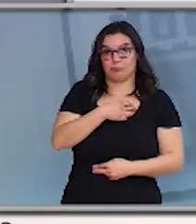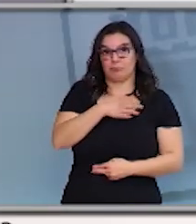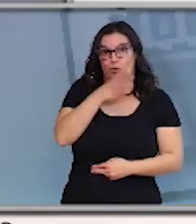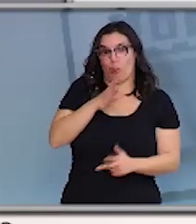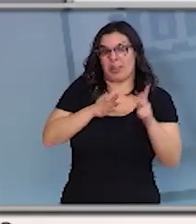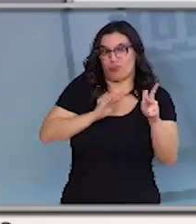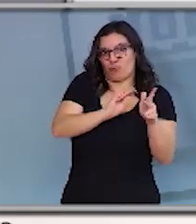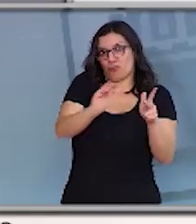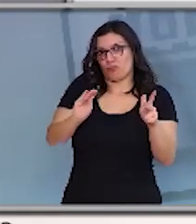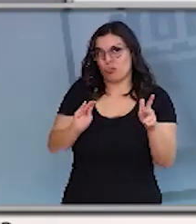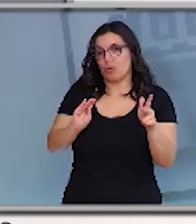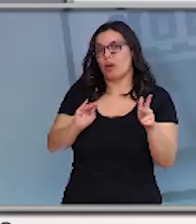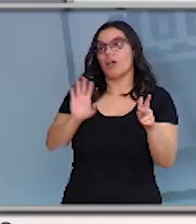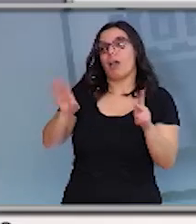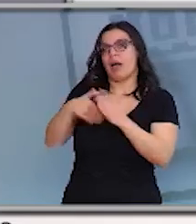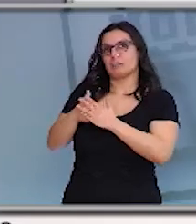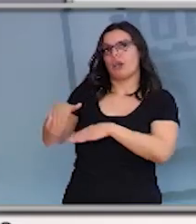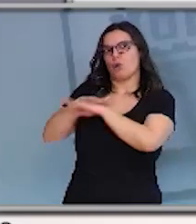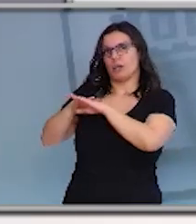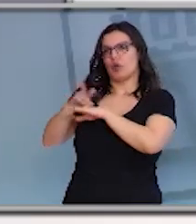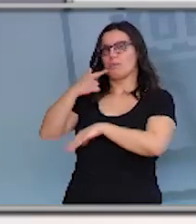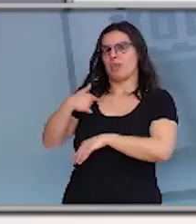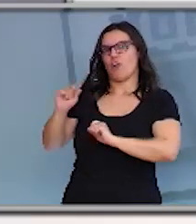alarma con las precisiones pertinentes